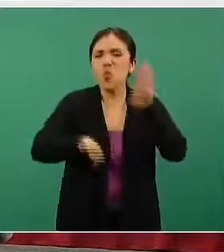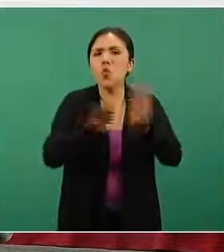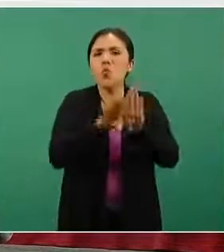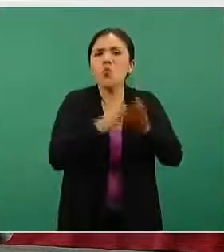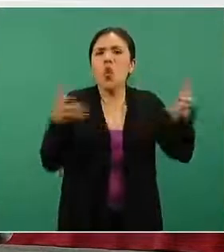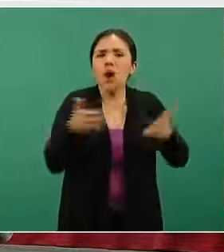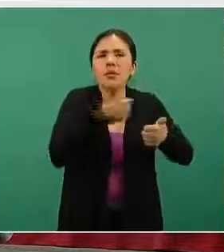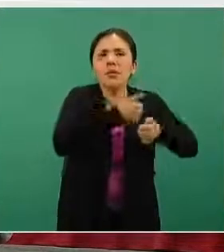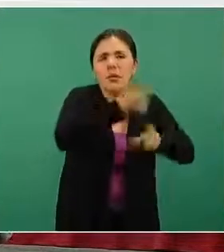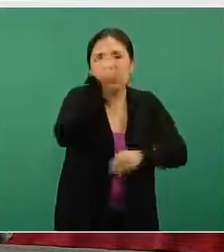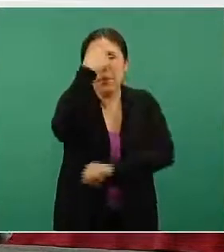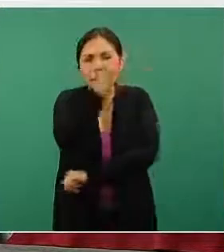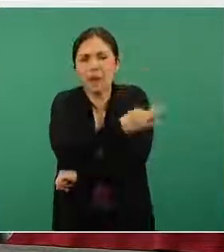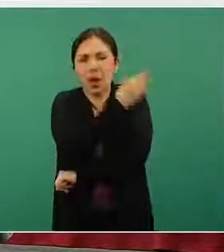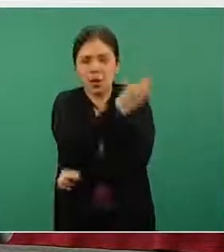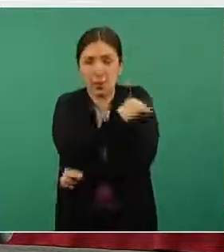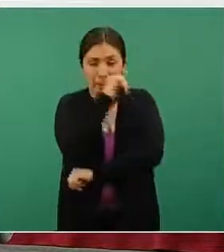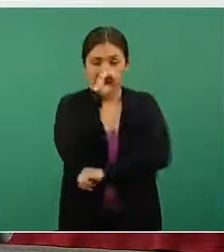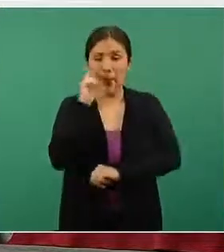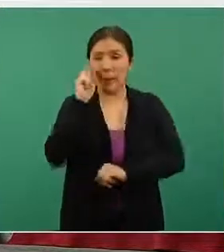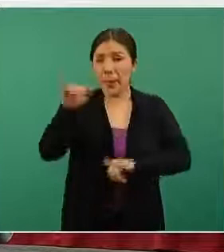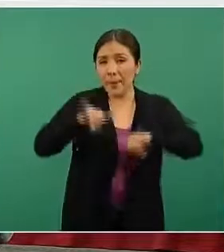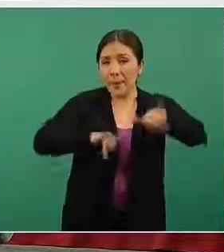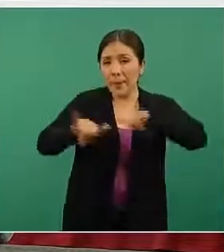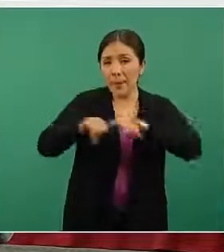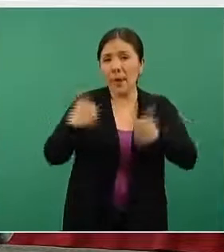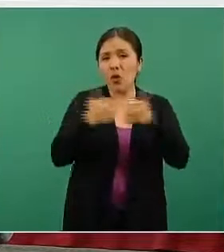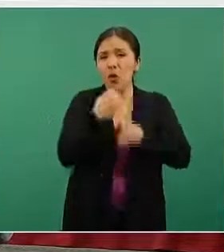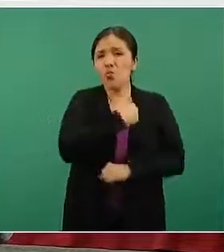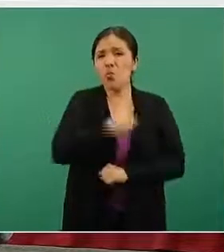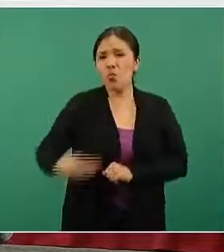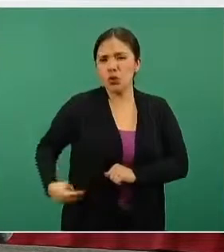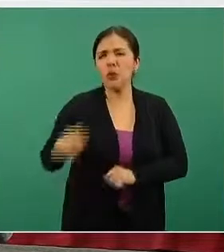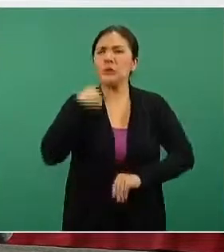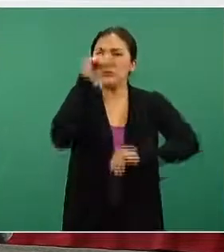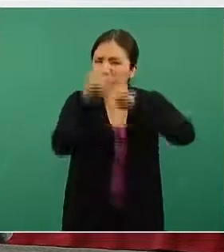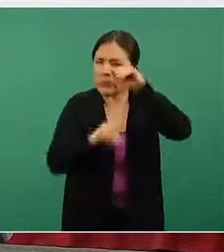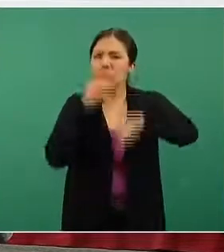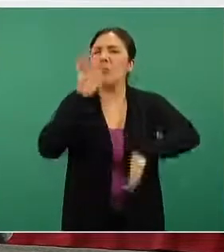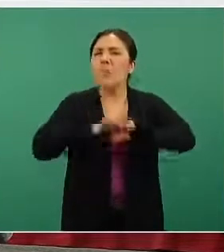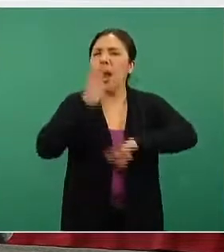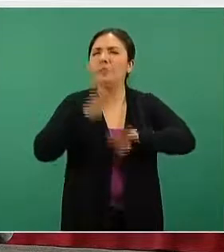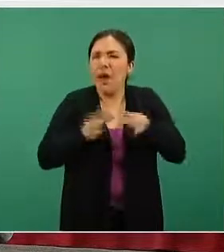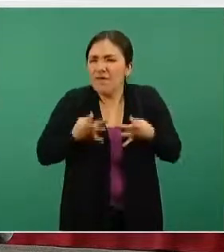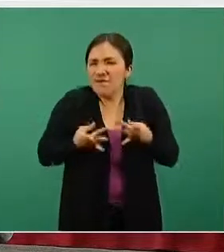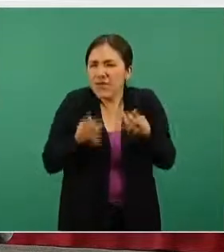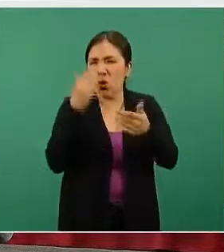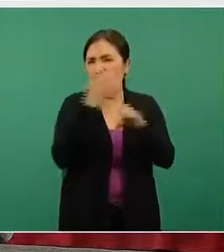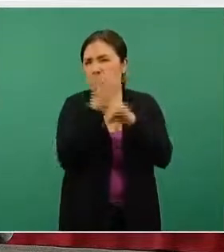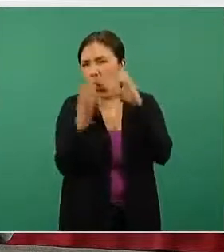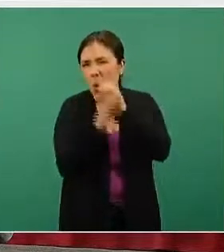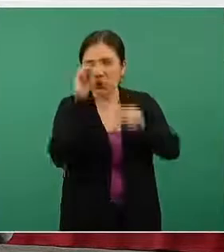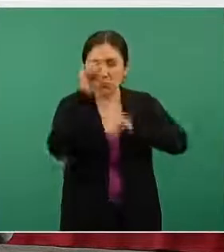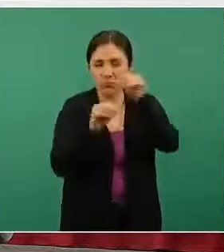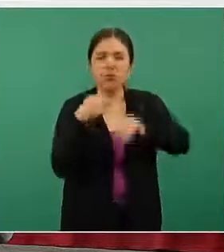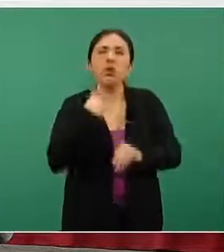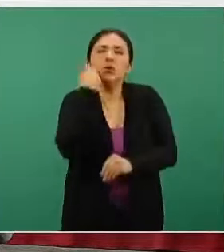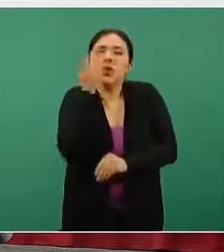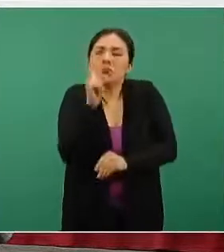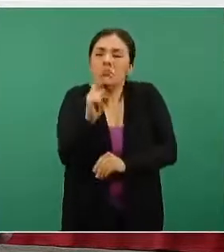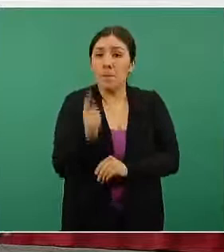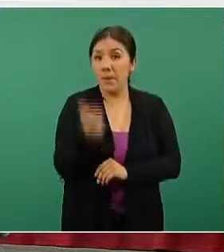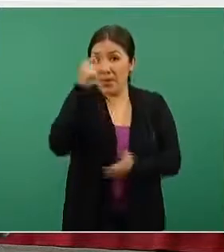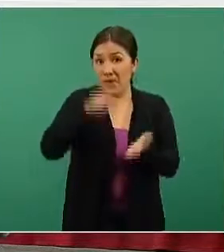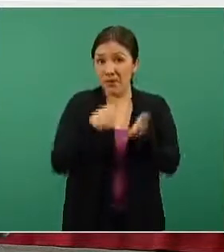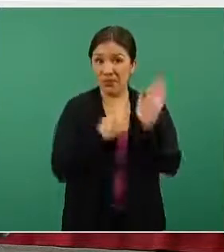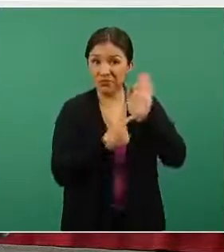distribución y de la aplicación. Tenemos este mapa municipal, lo vamos a ir refinando con distintos elementos. Quiero hacer una aclaración, la primera vez que lo